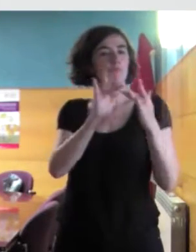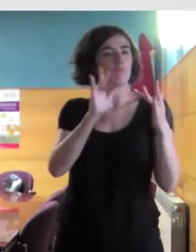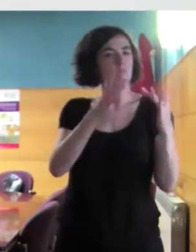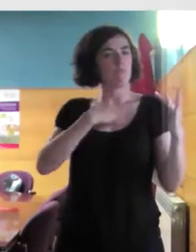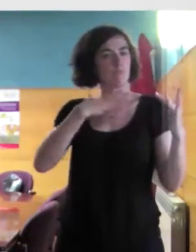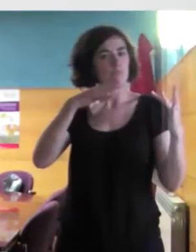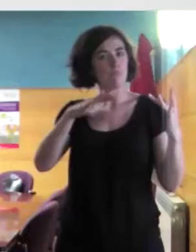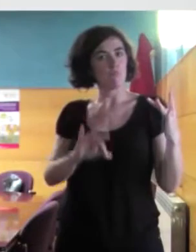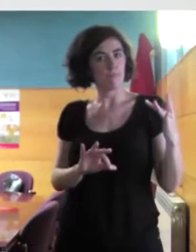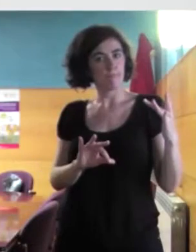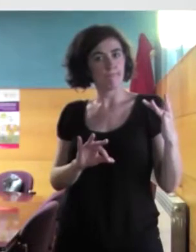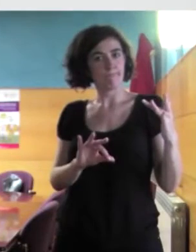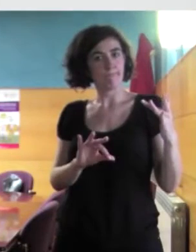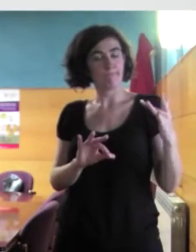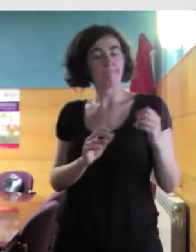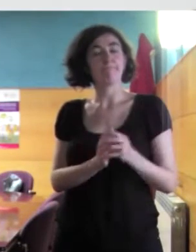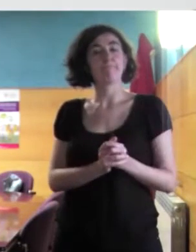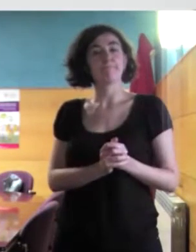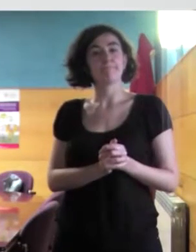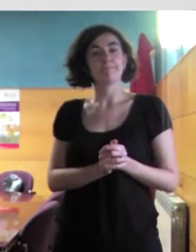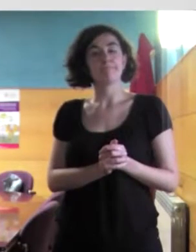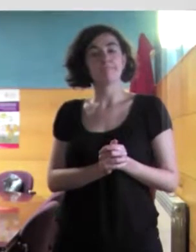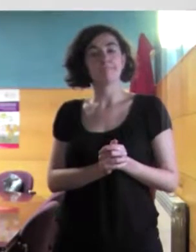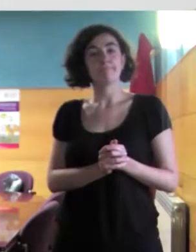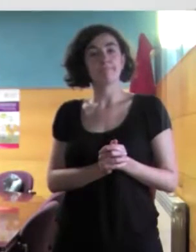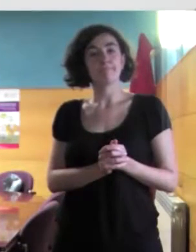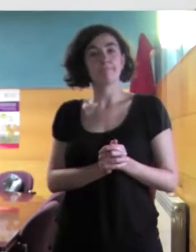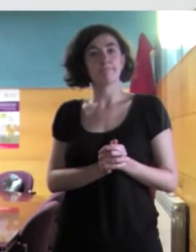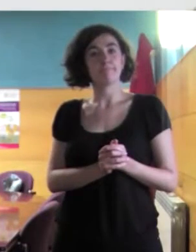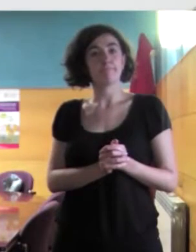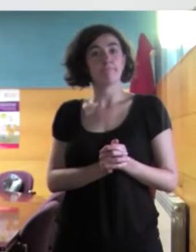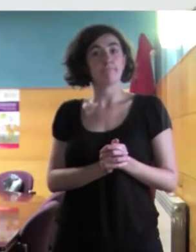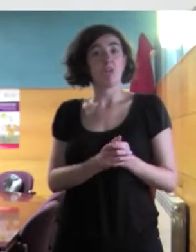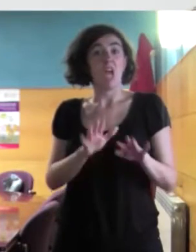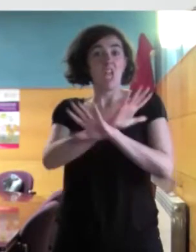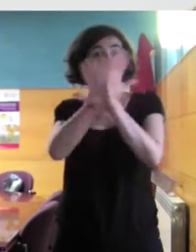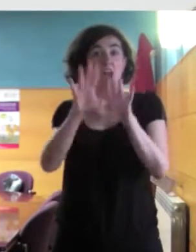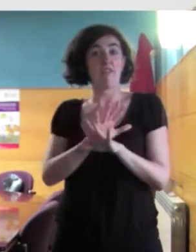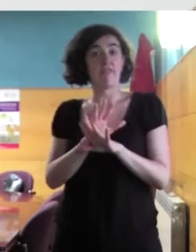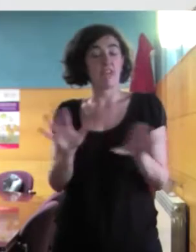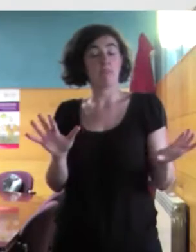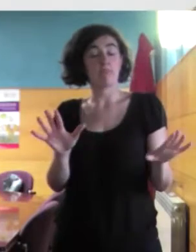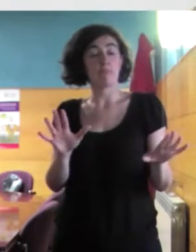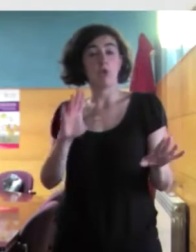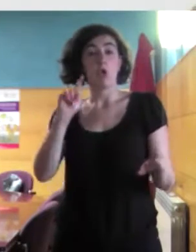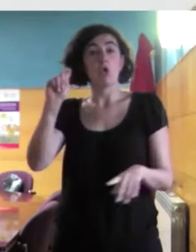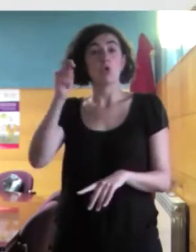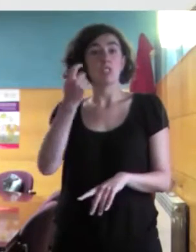poder conseguir esos lazos de amistad entre las personas